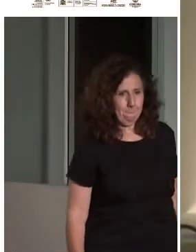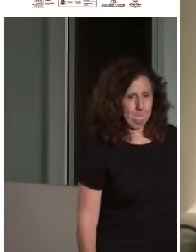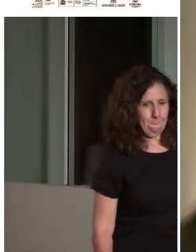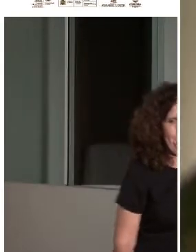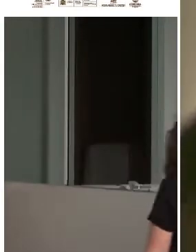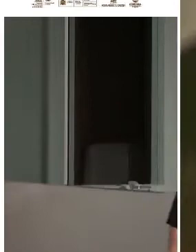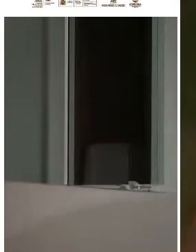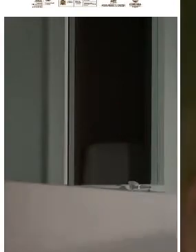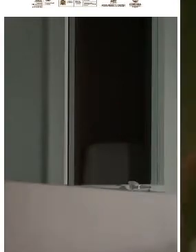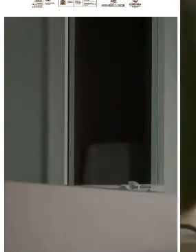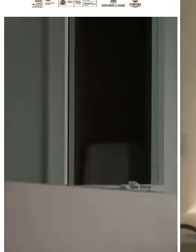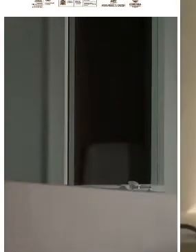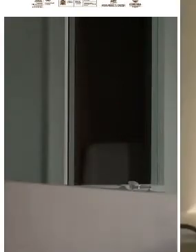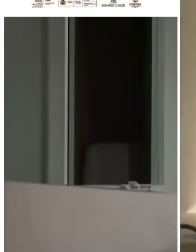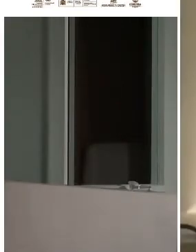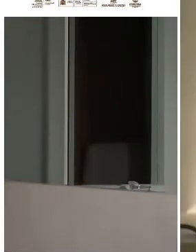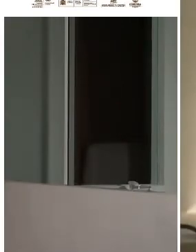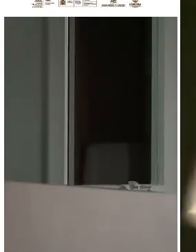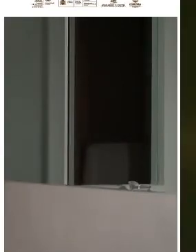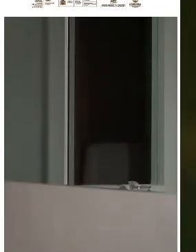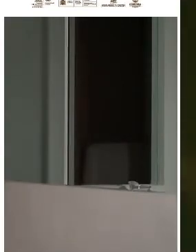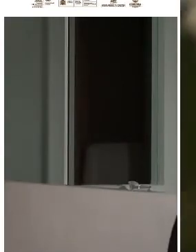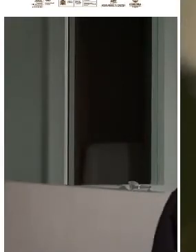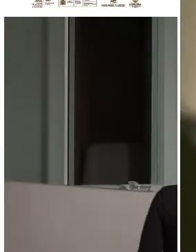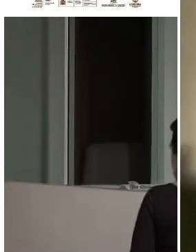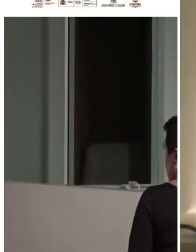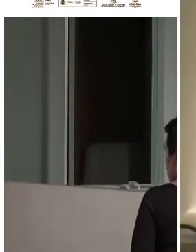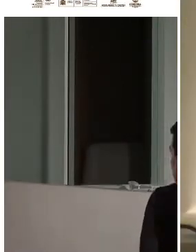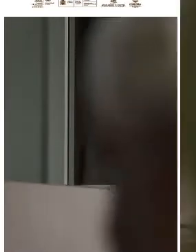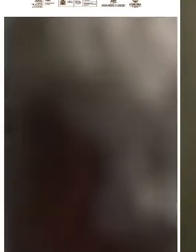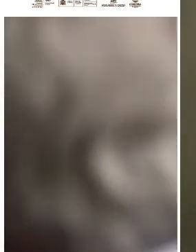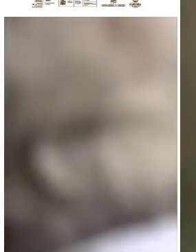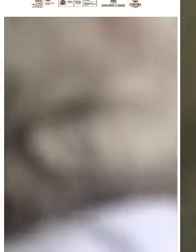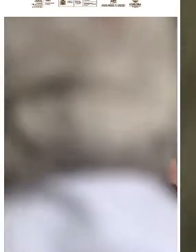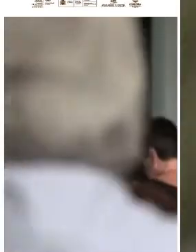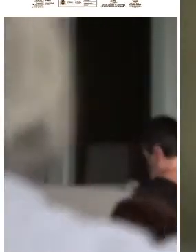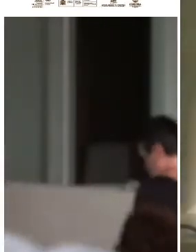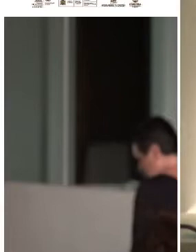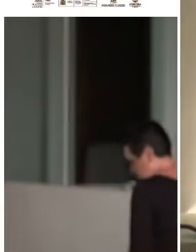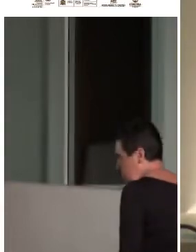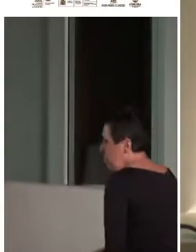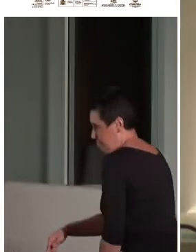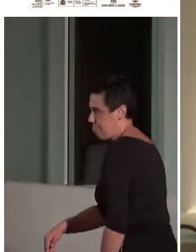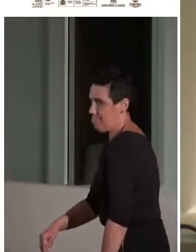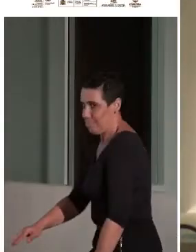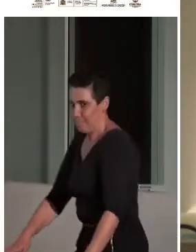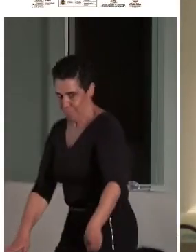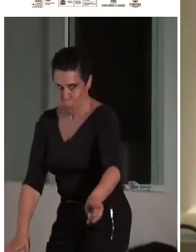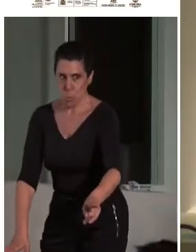No, Antonio, creo es mejor porque estoy viendo que hay alguna pregunta y así, si de eso os parece,